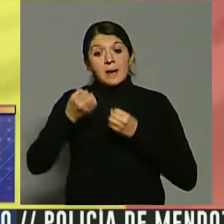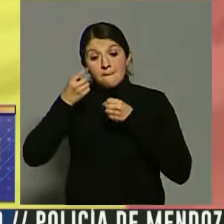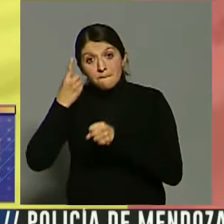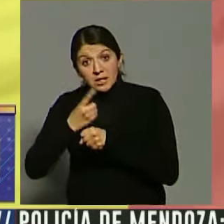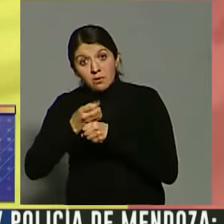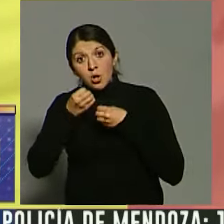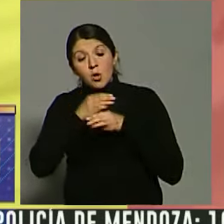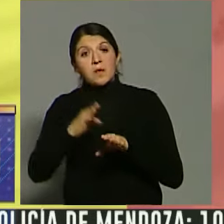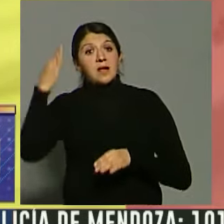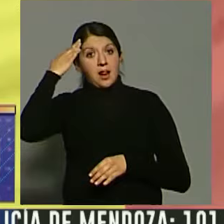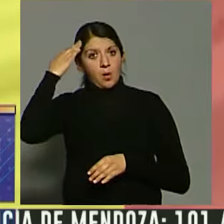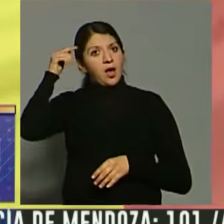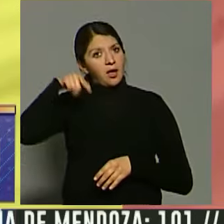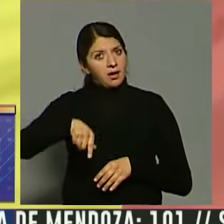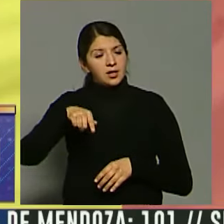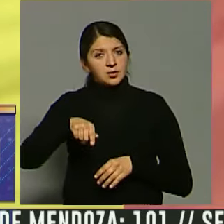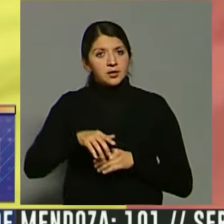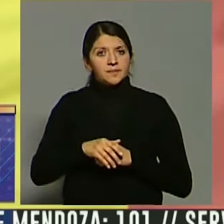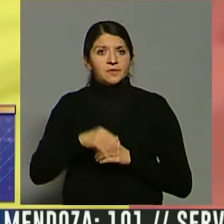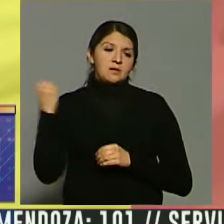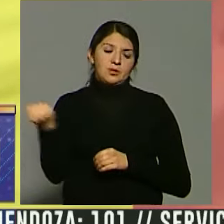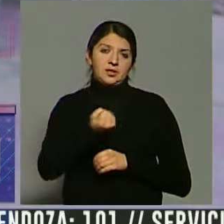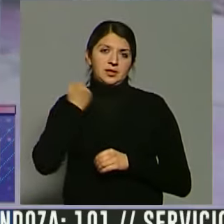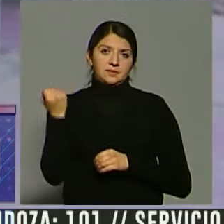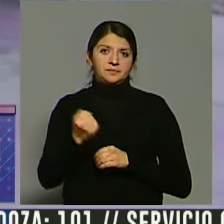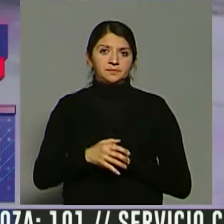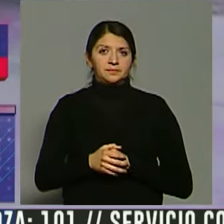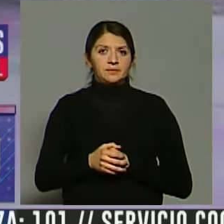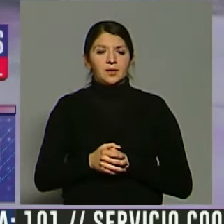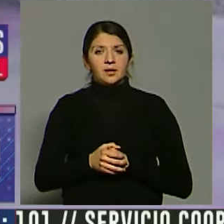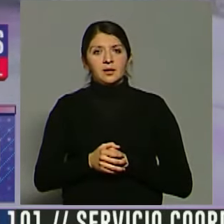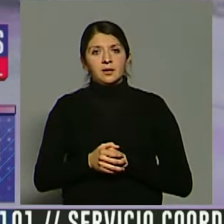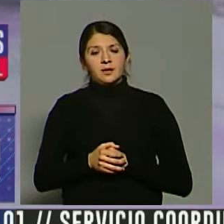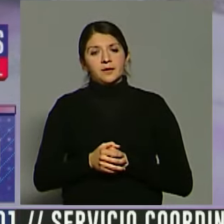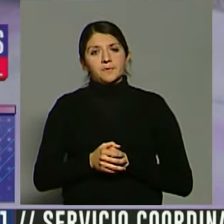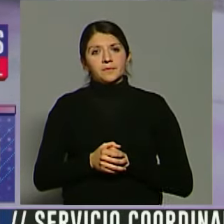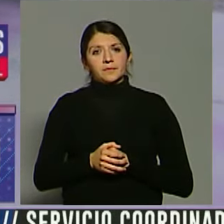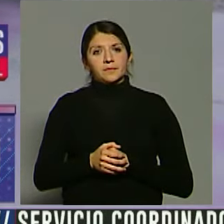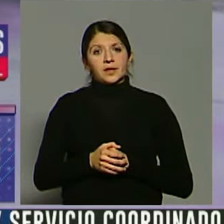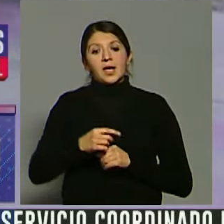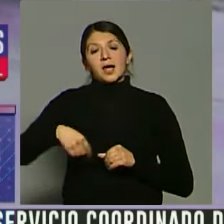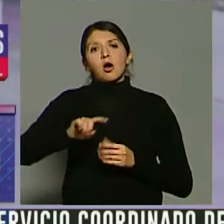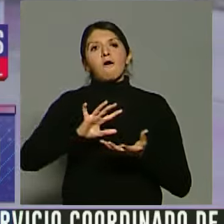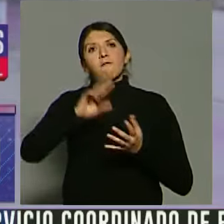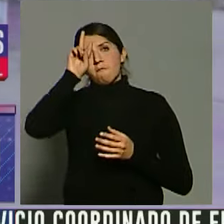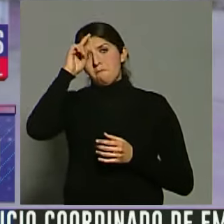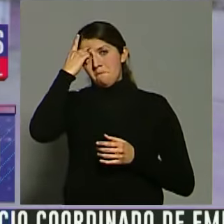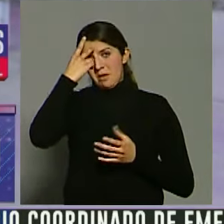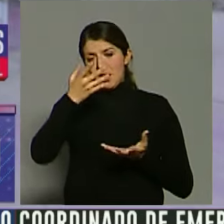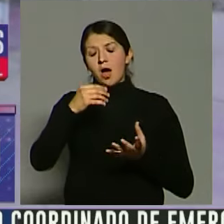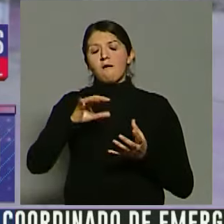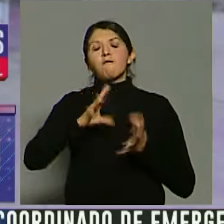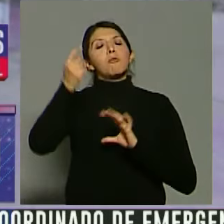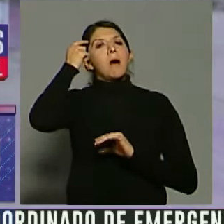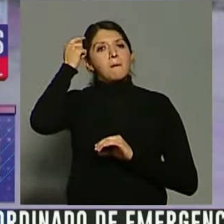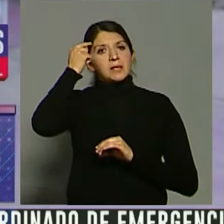primera iniciativa que siempre es importante. Bueno, creo que tiene que ver, digamos, con un nuevo paradigma y comprender desde